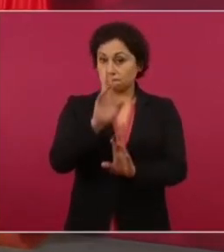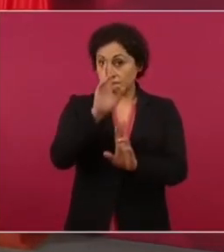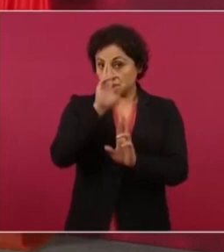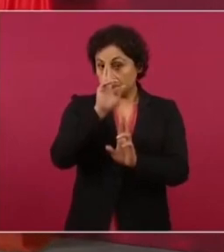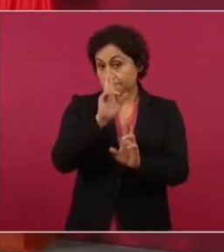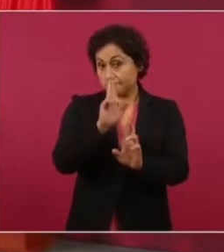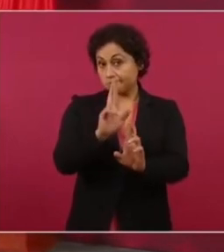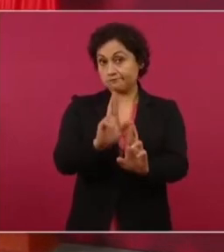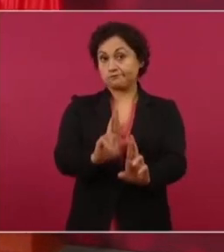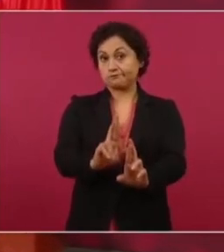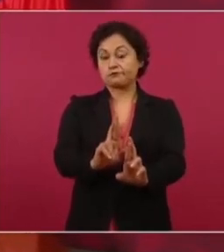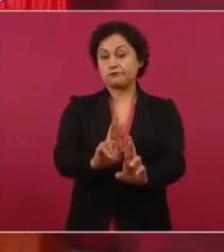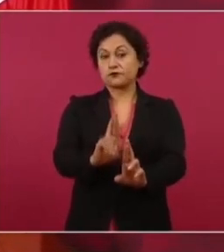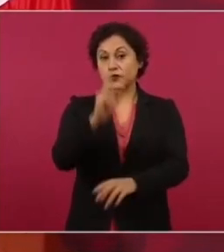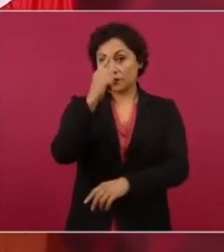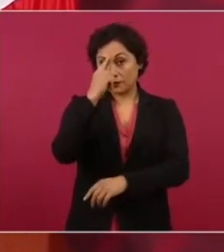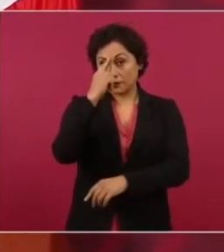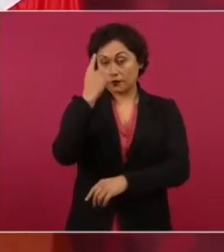que nosotros